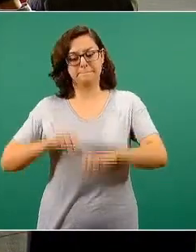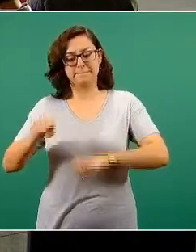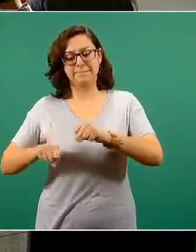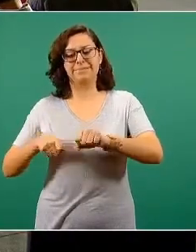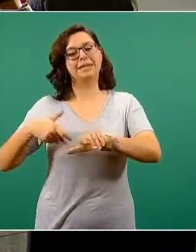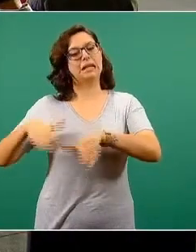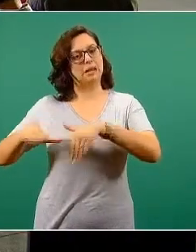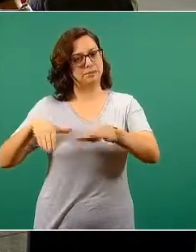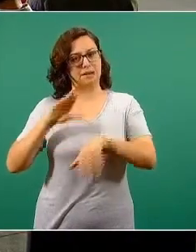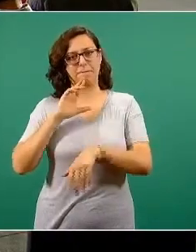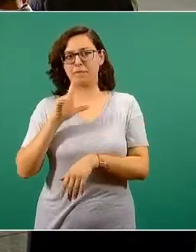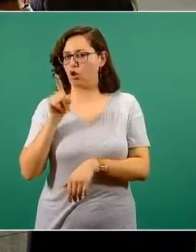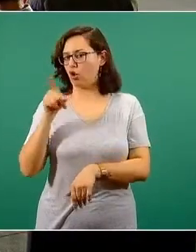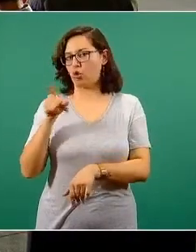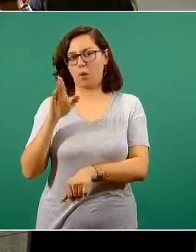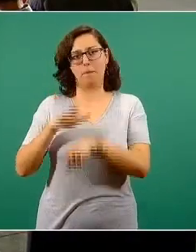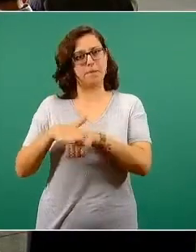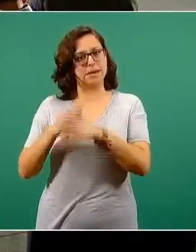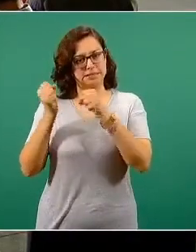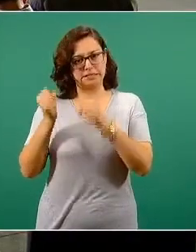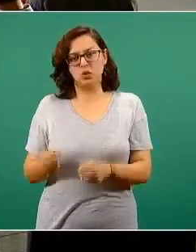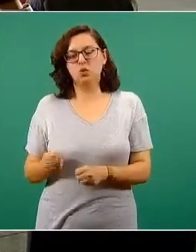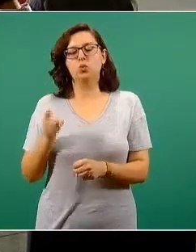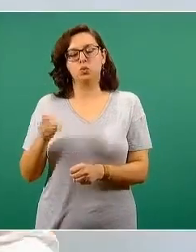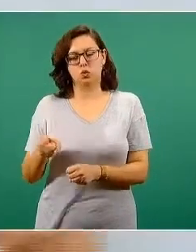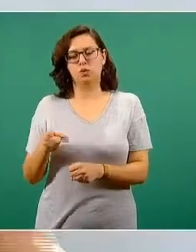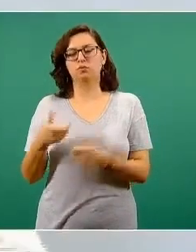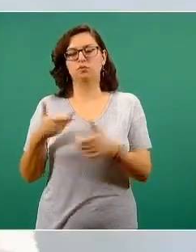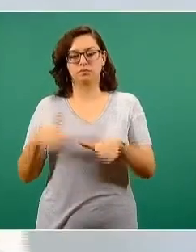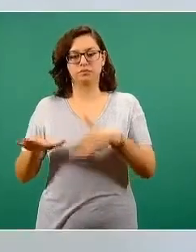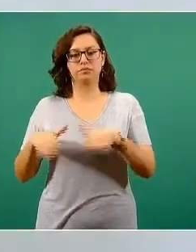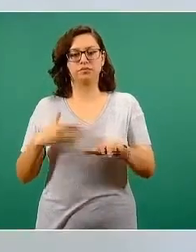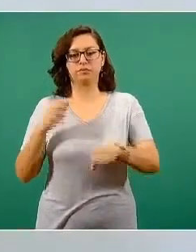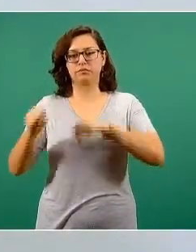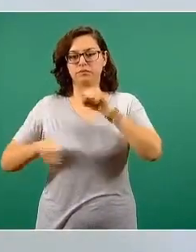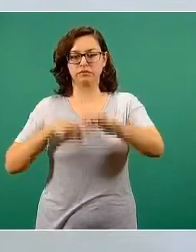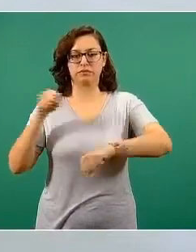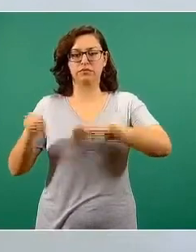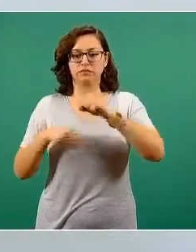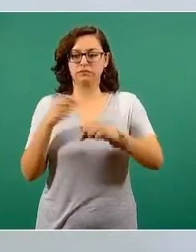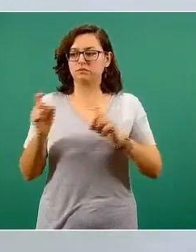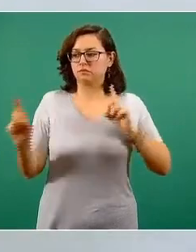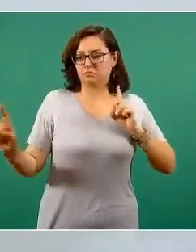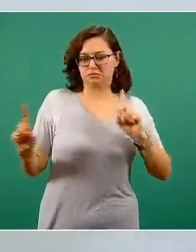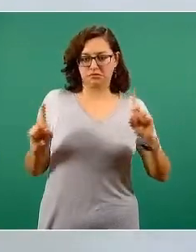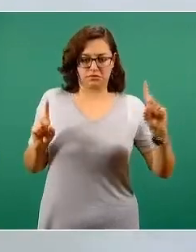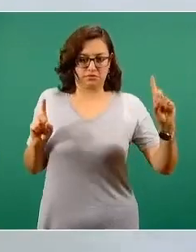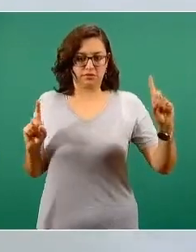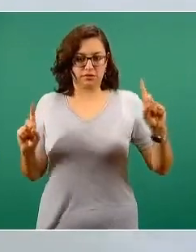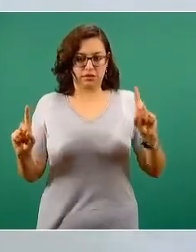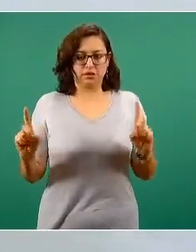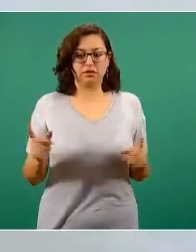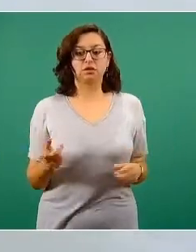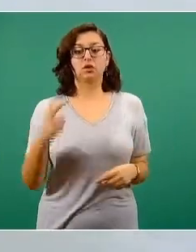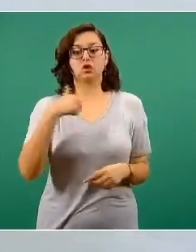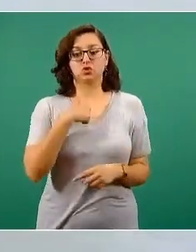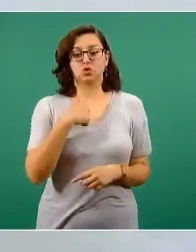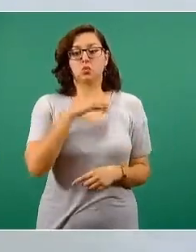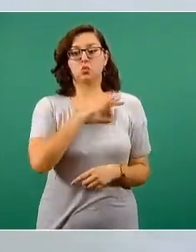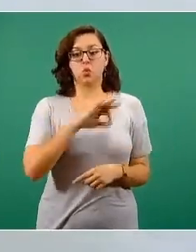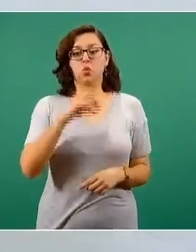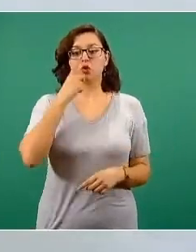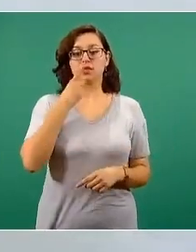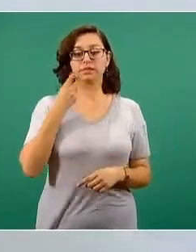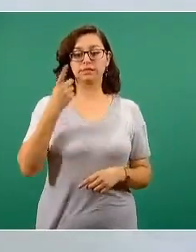como las medidas más seguras para poder transportarse porque te ayudan a tener estas medidas de sana distancia. Yo te diría que más bien